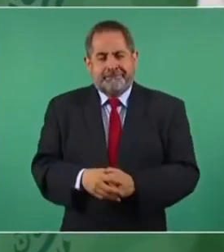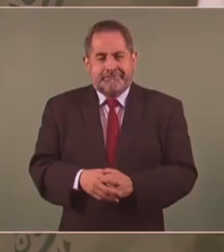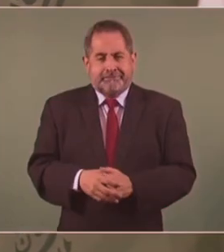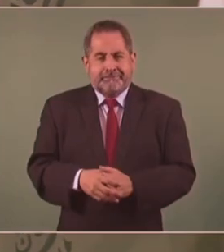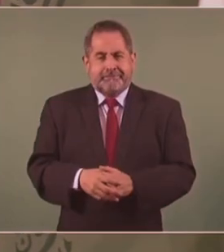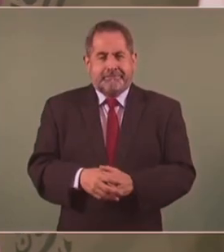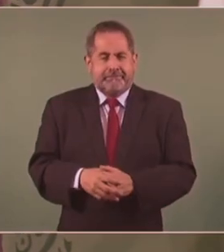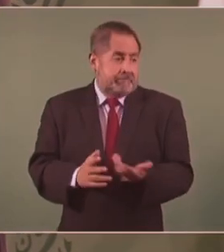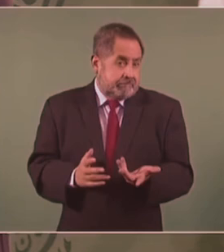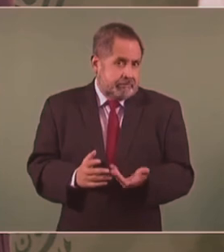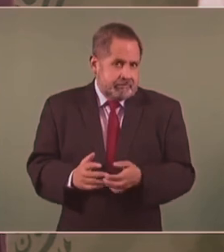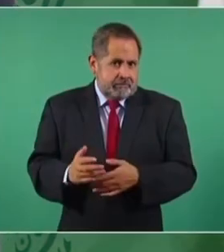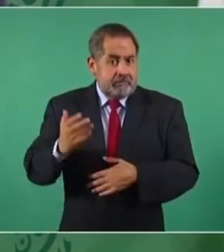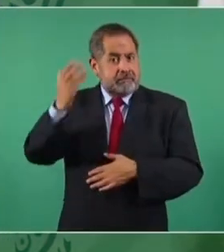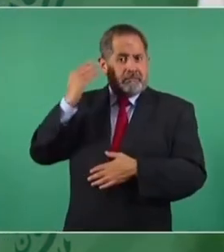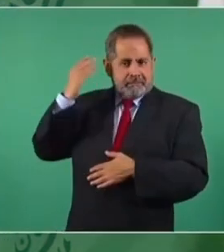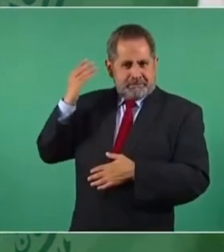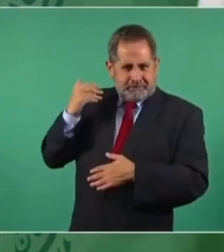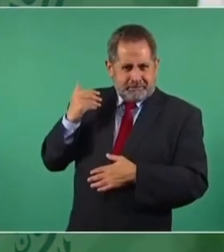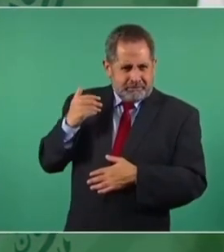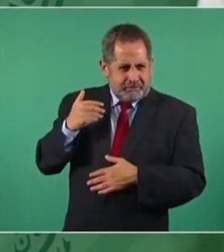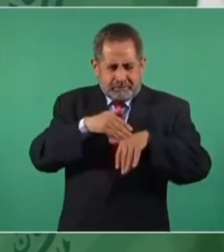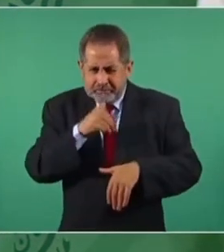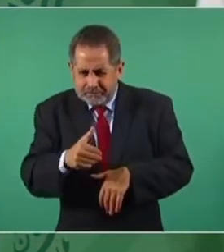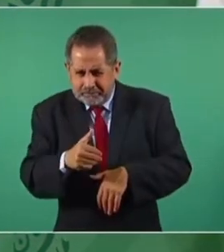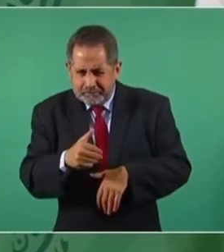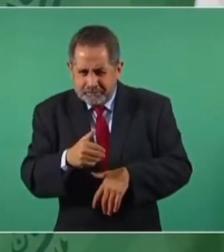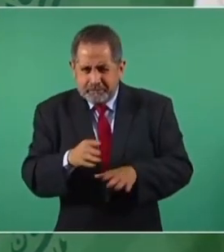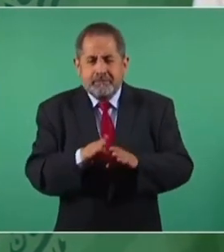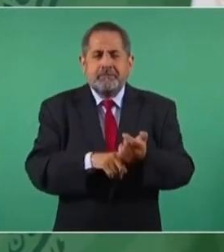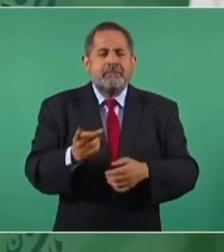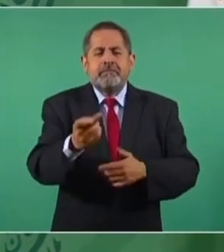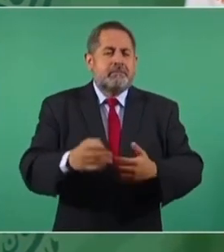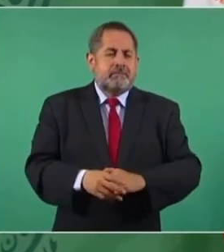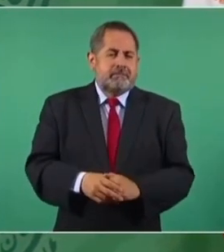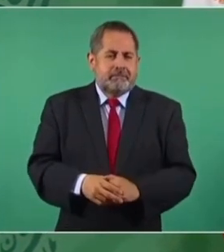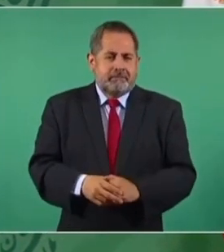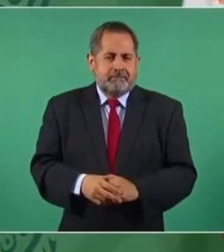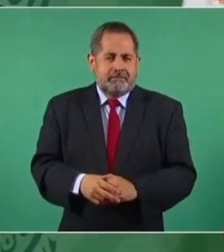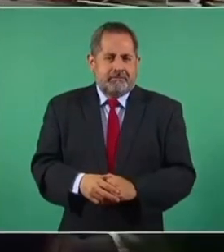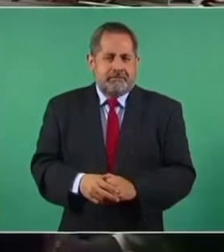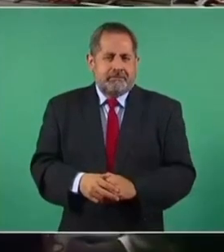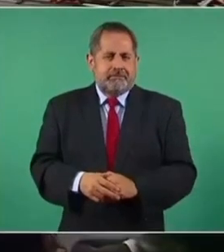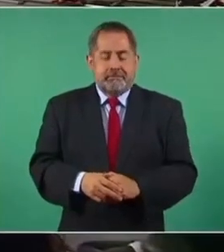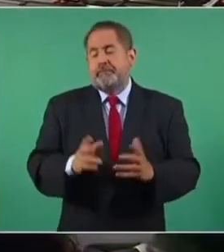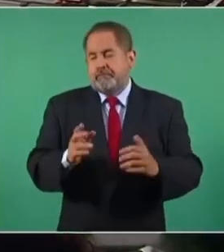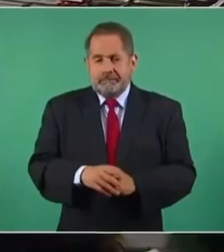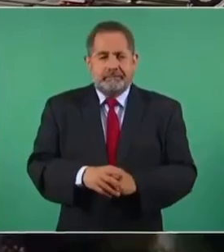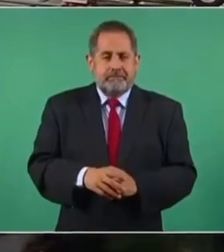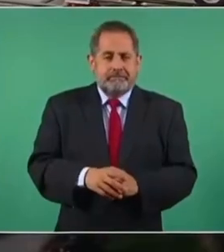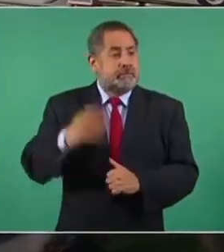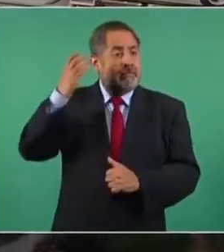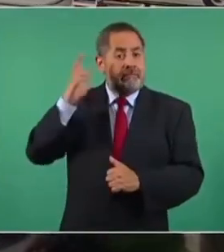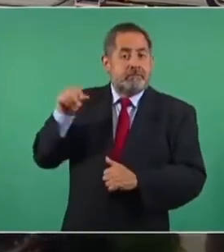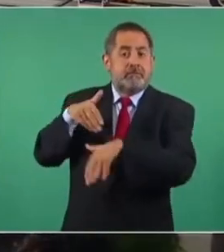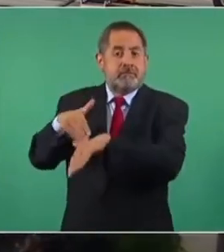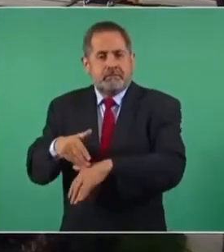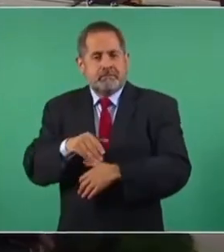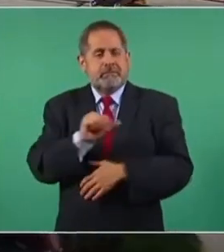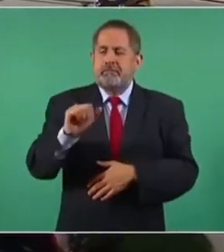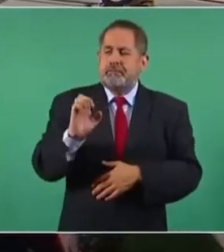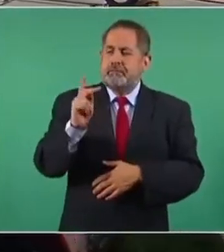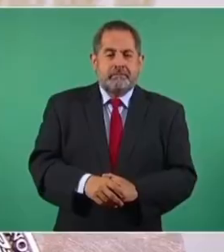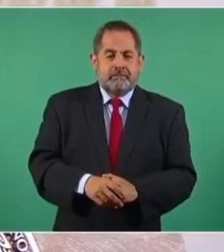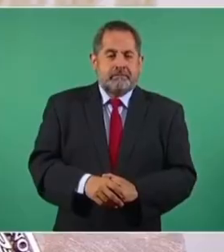Pues, ¿ha habido otro que no obedezcan? Pregunto. ¿Ah? ¿No obedecían al presidente Peña?